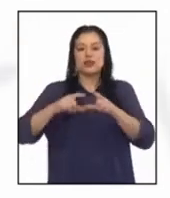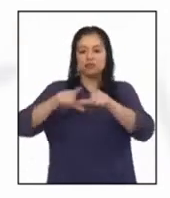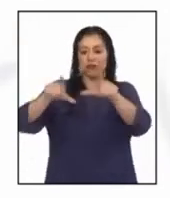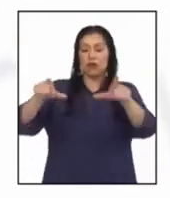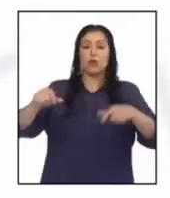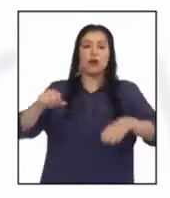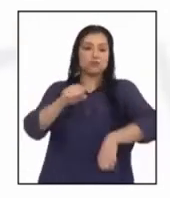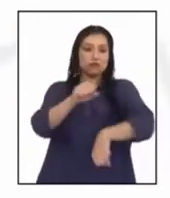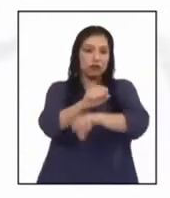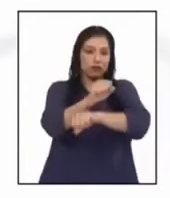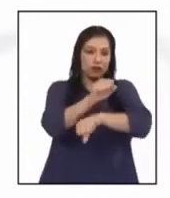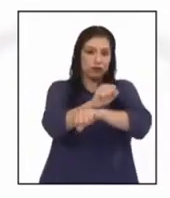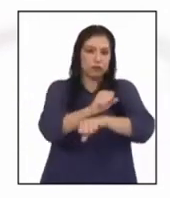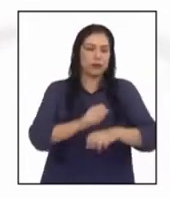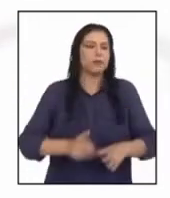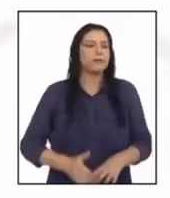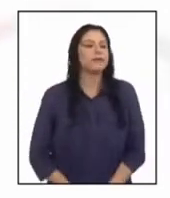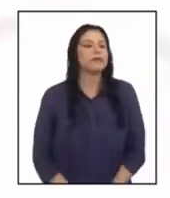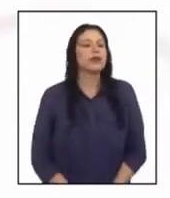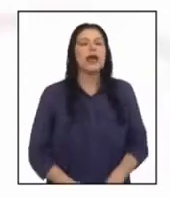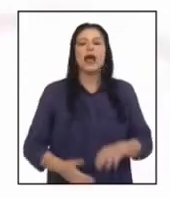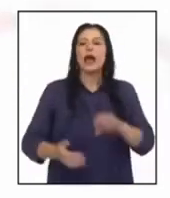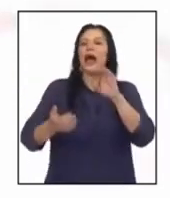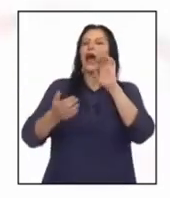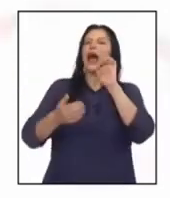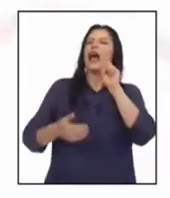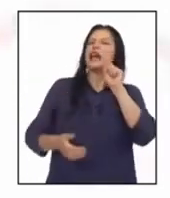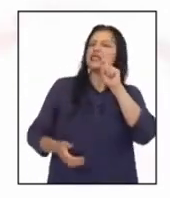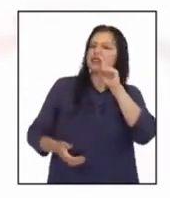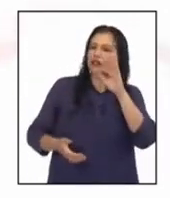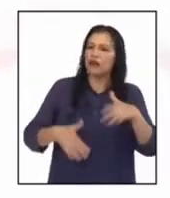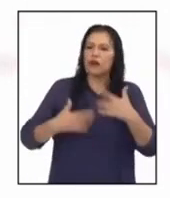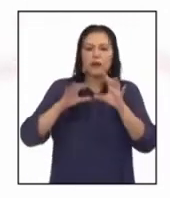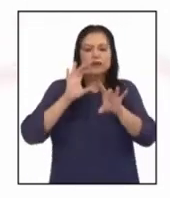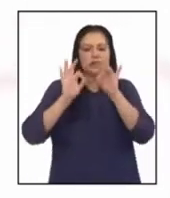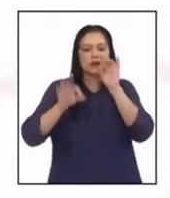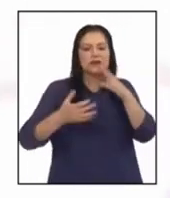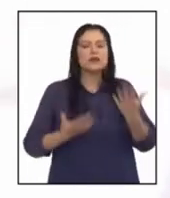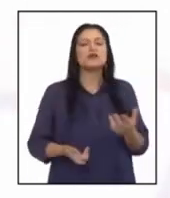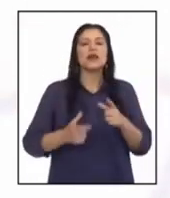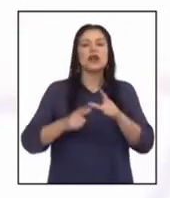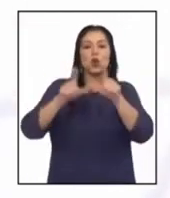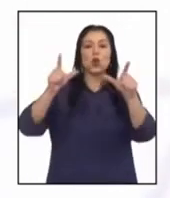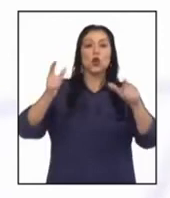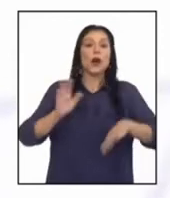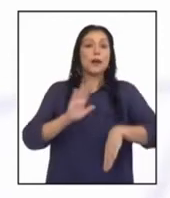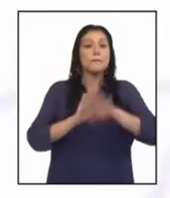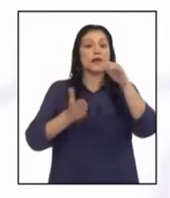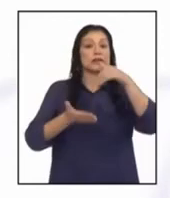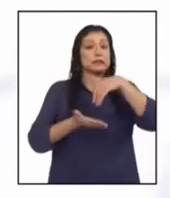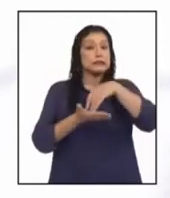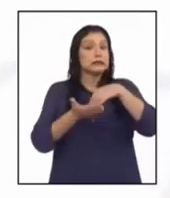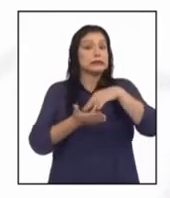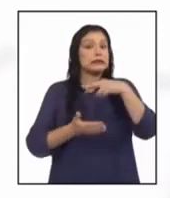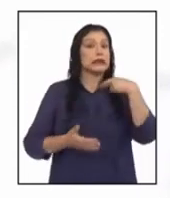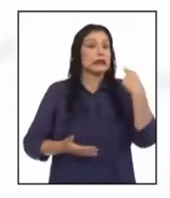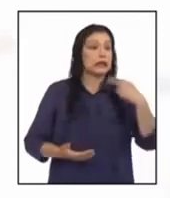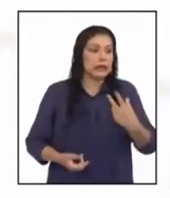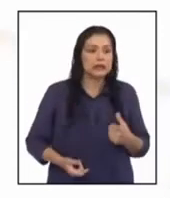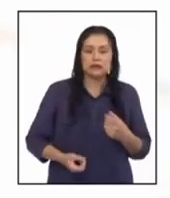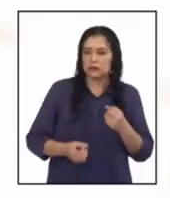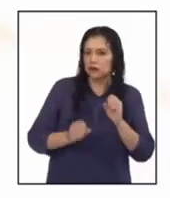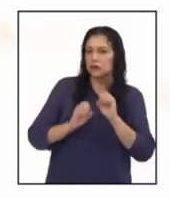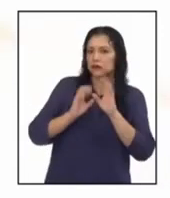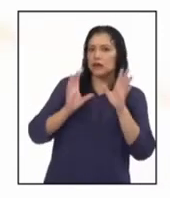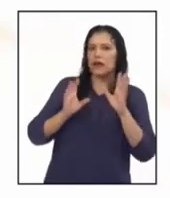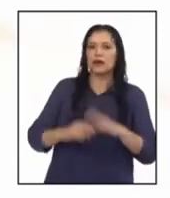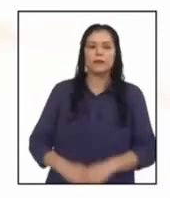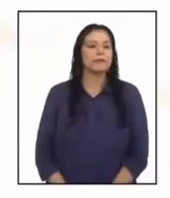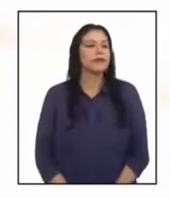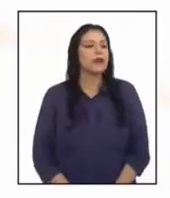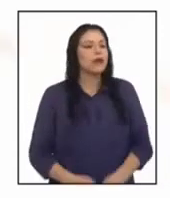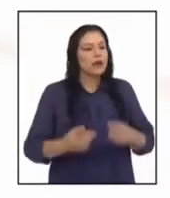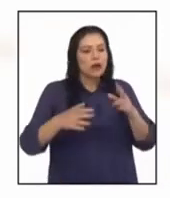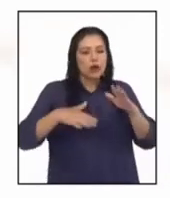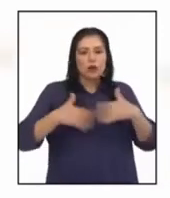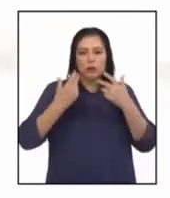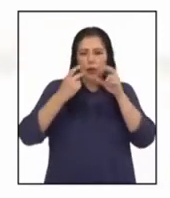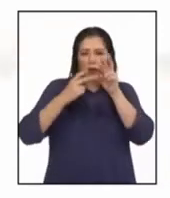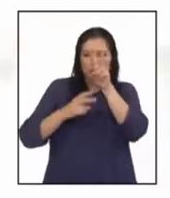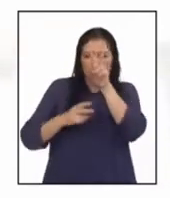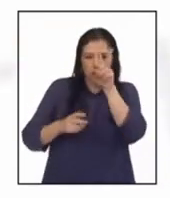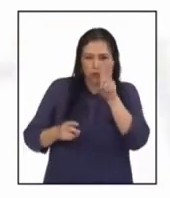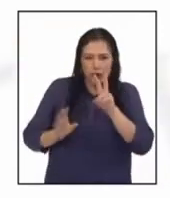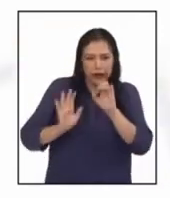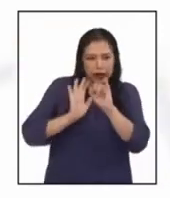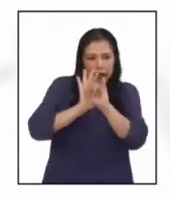deportivo. Stephanie, ¿podrías identificar la zona de mayor vulnerabilidad? Por supuesto, profesora. Tal como se puede